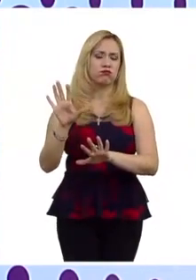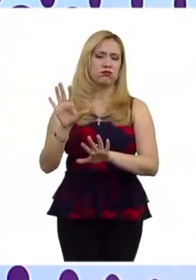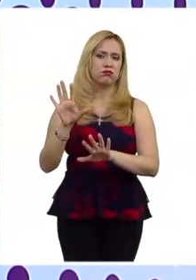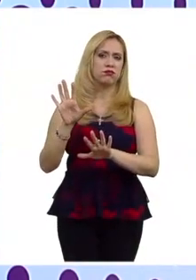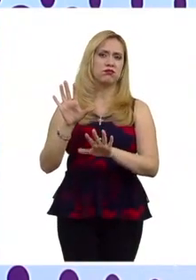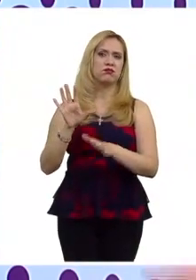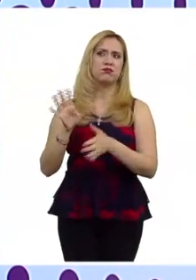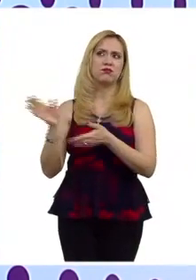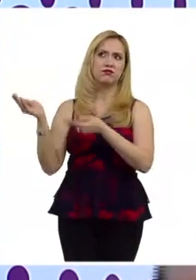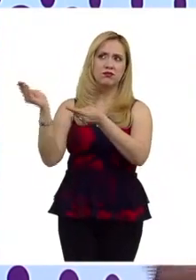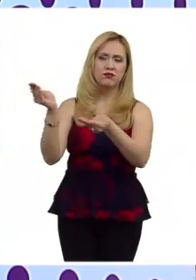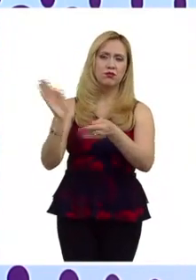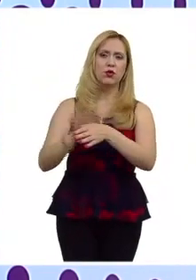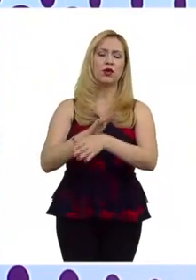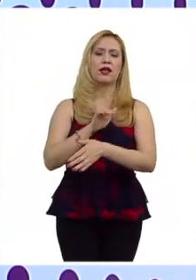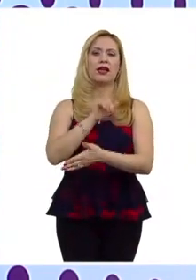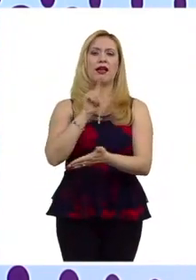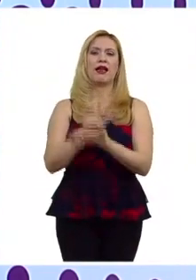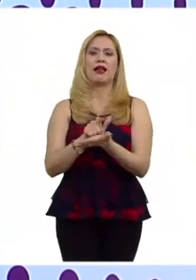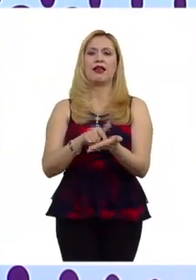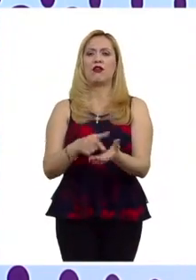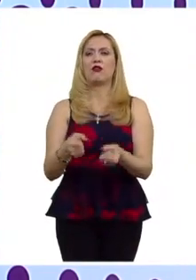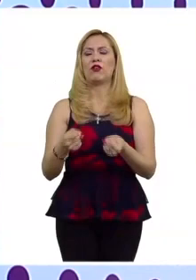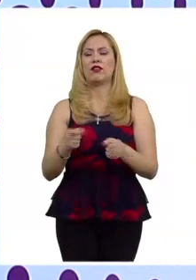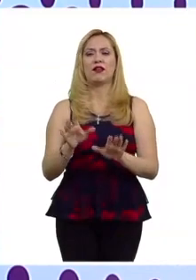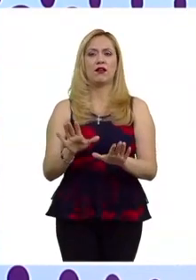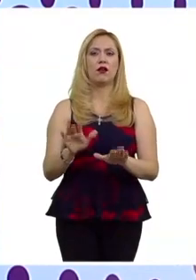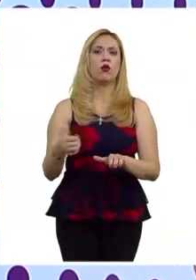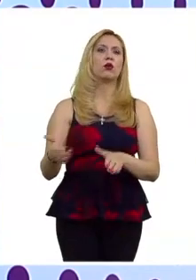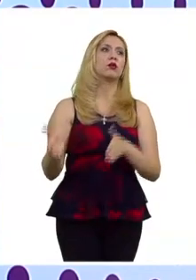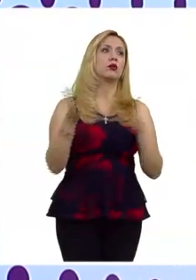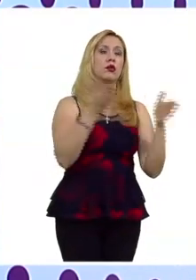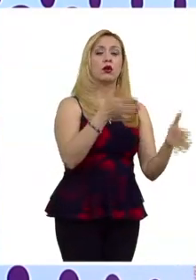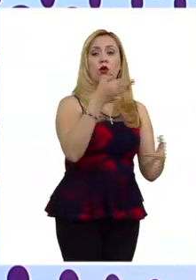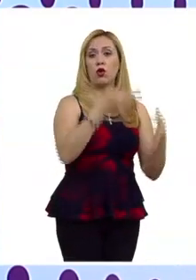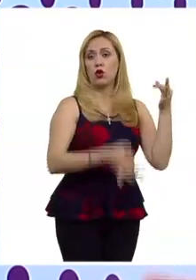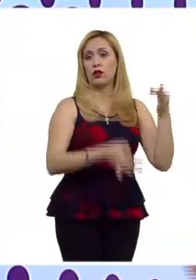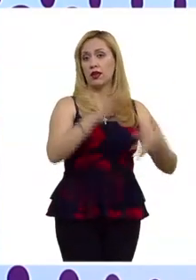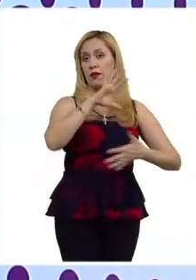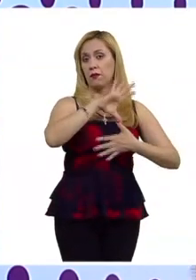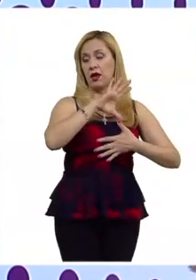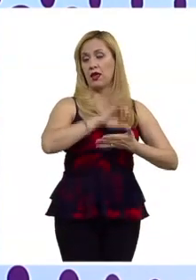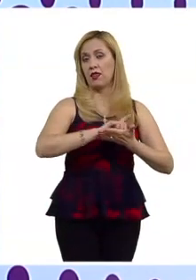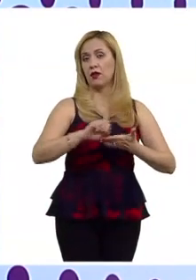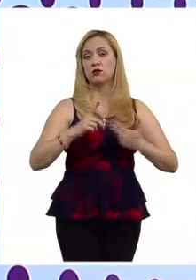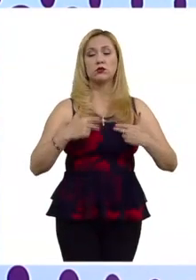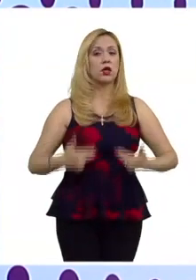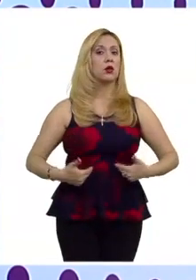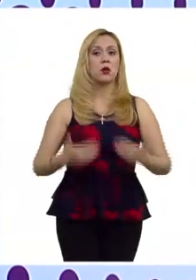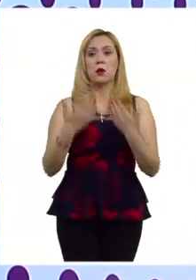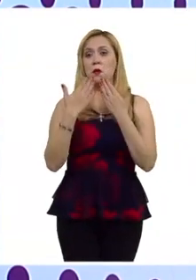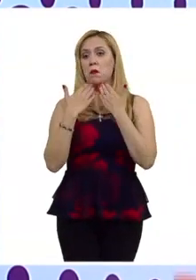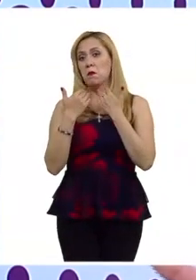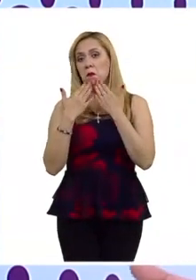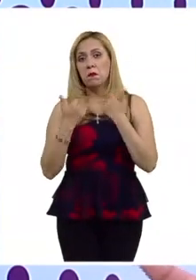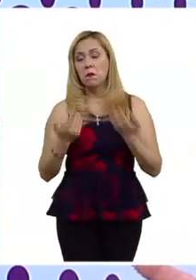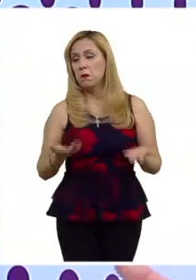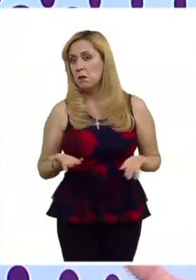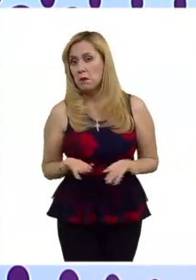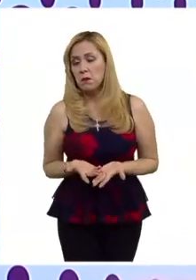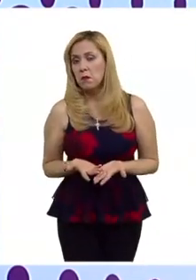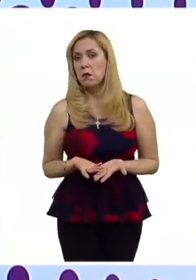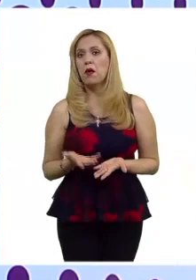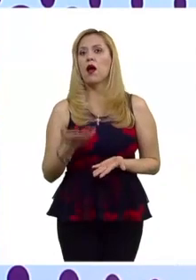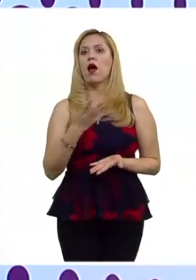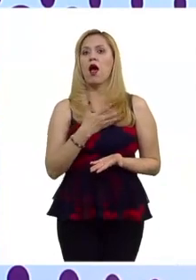otro lado en otros ponderando la corte interamericana de derechos humanos si bien no tiene casos de discurso de odio si tiene